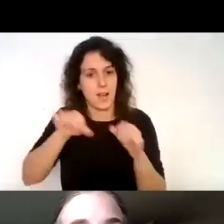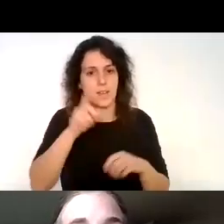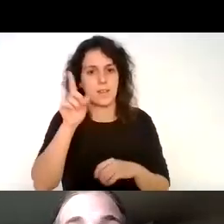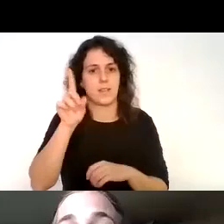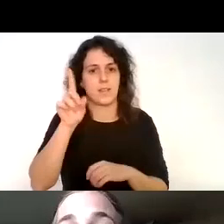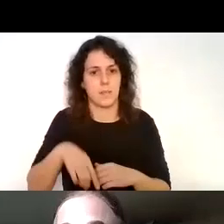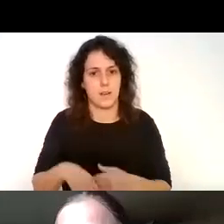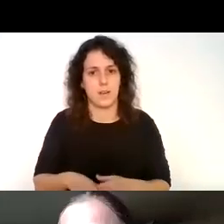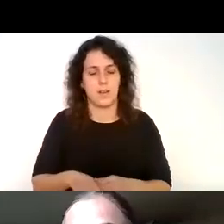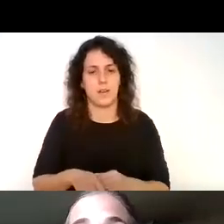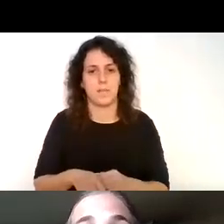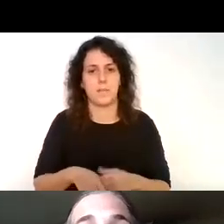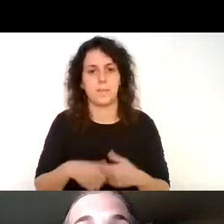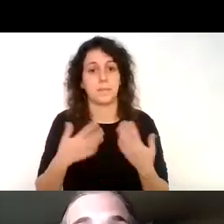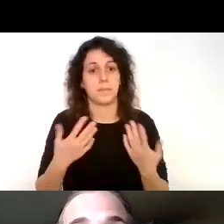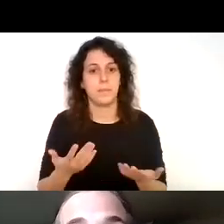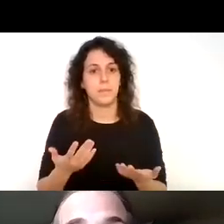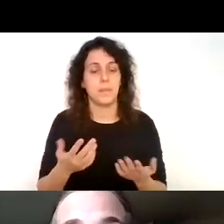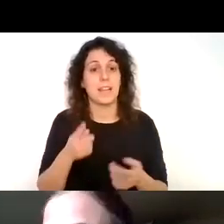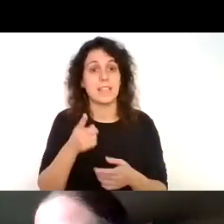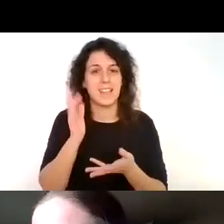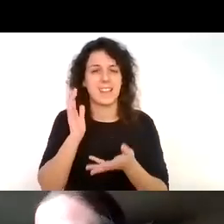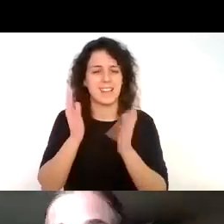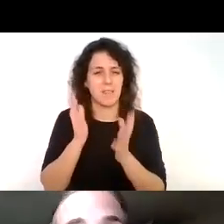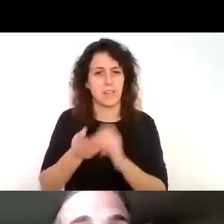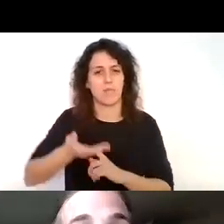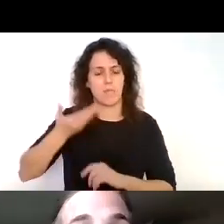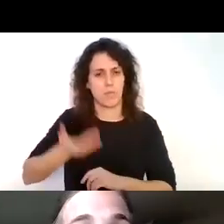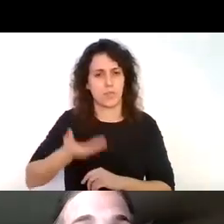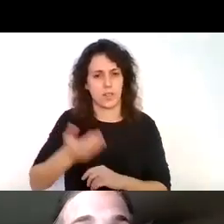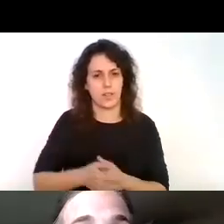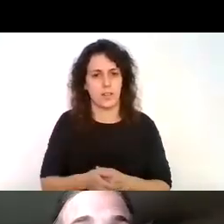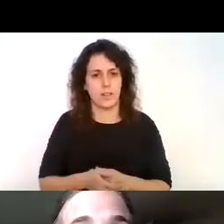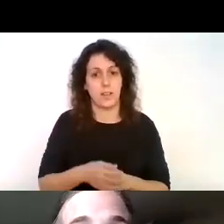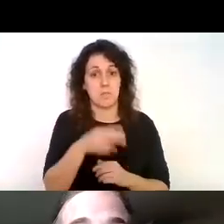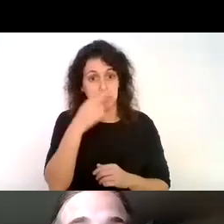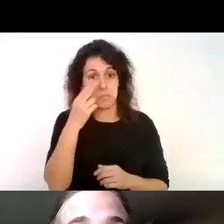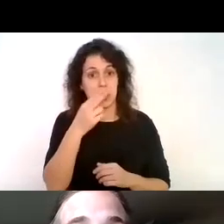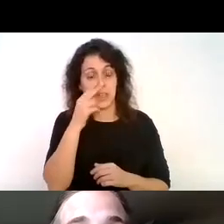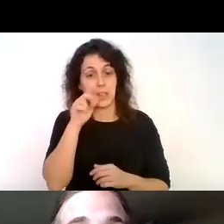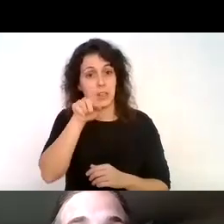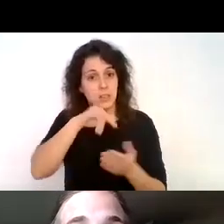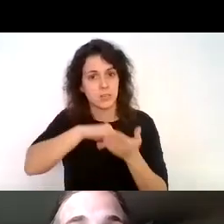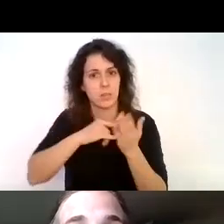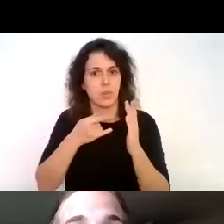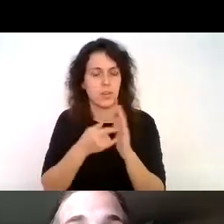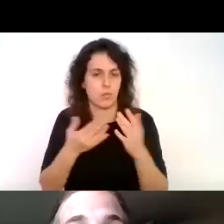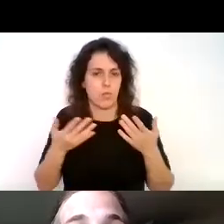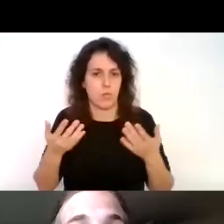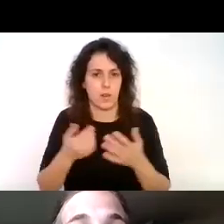entonces es una rehabilitación bastante importante lo interesante de esos proyectos es que